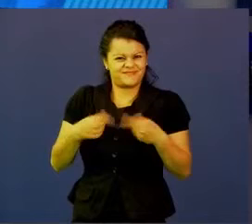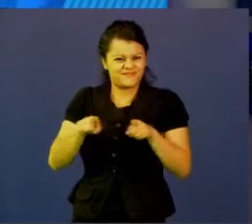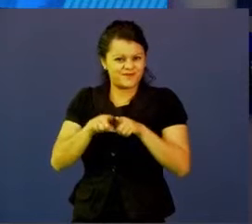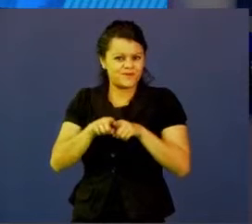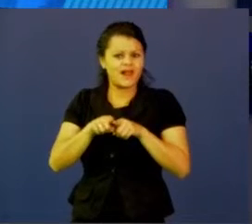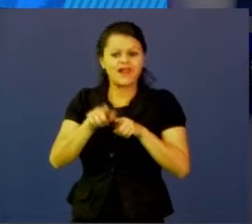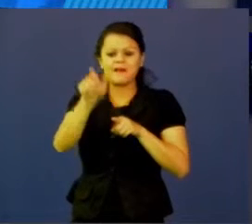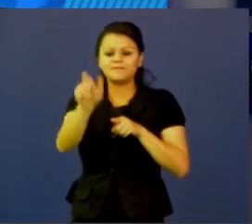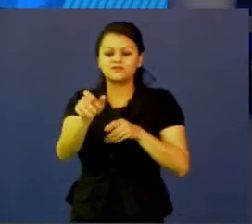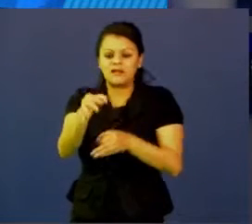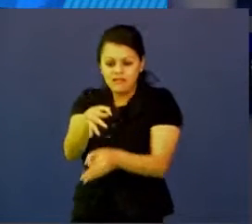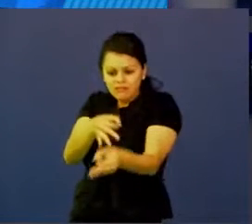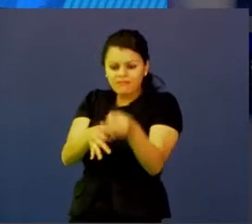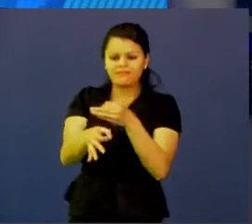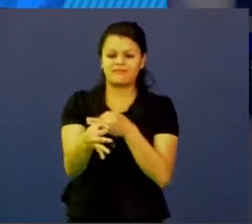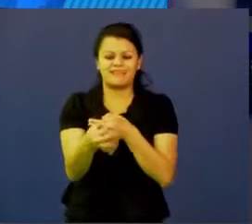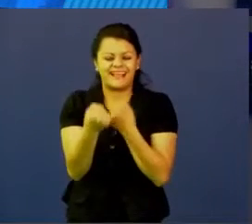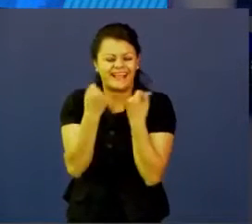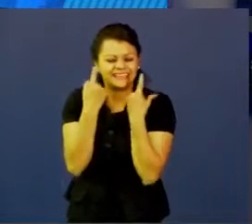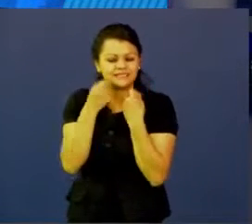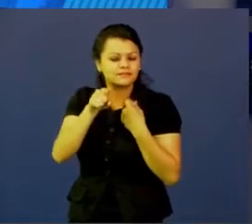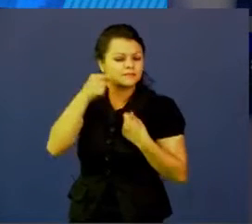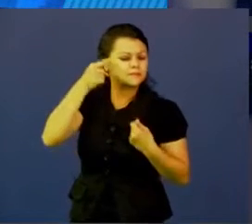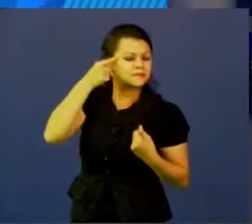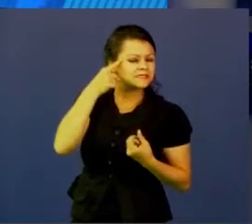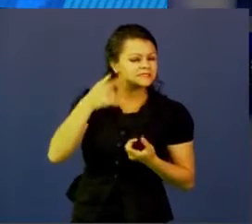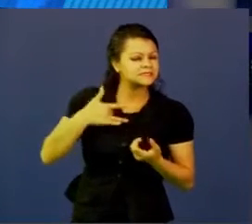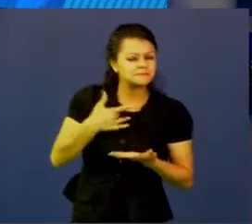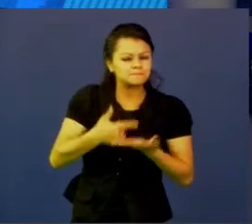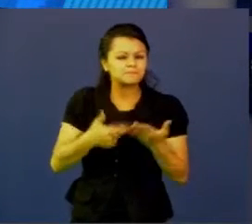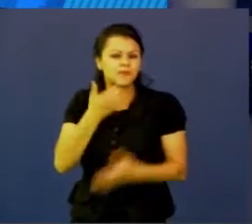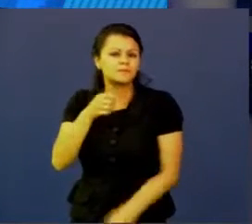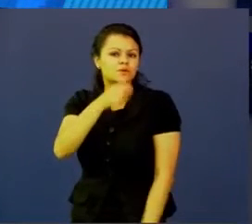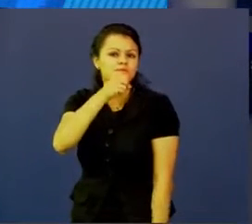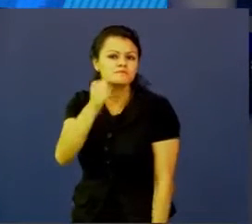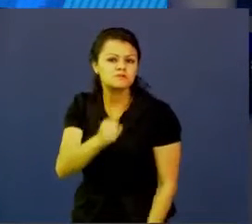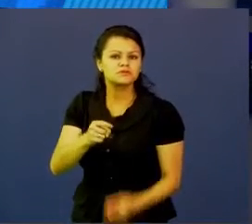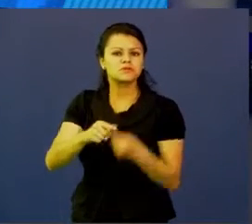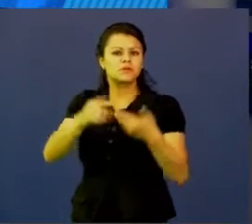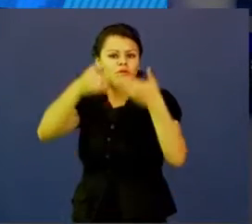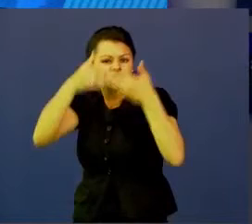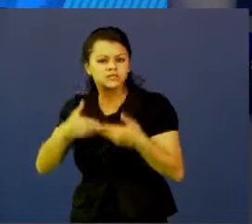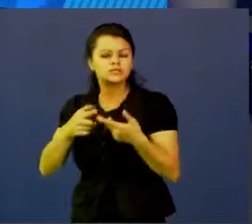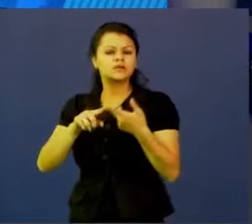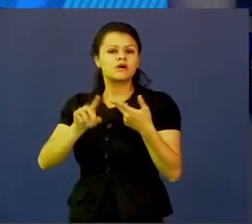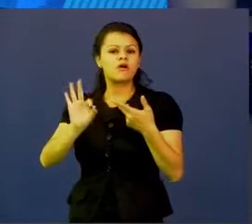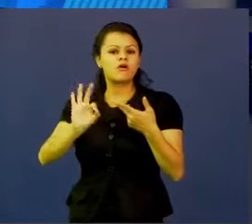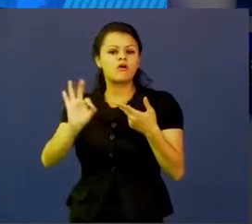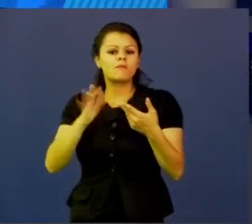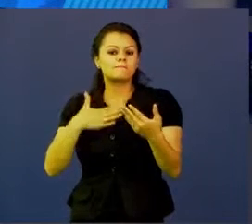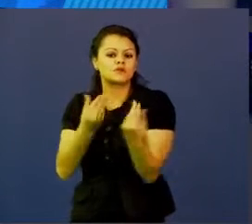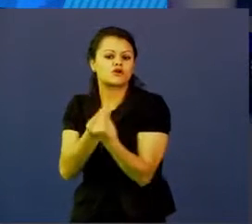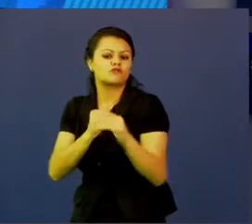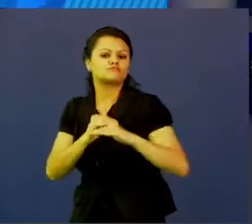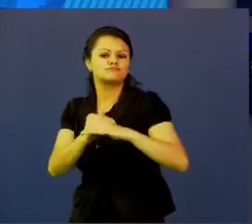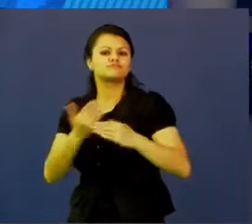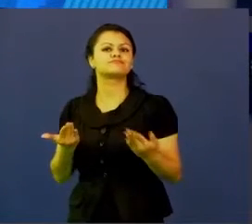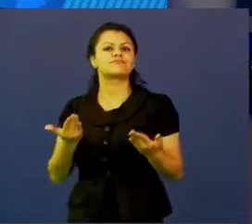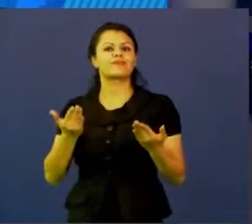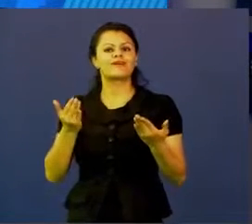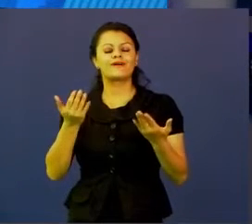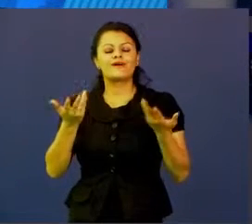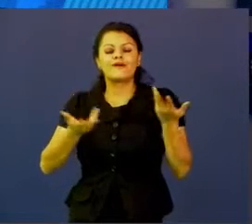pensar, entender qué está pensando la persona, si es una persona anciana, si es una persona con discapacidad, si son los compañeritos de